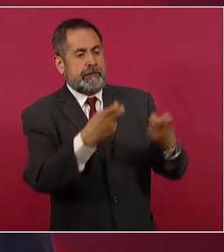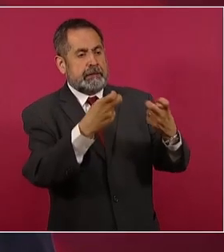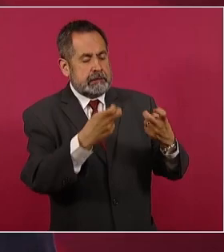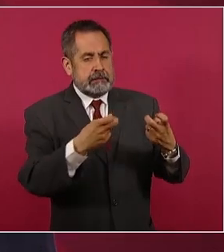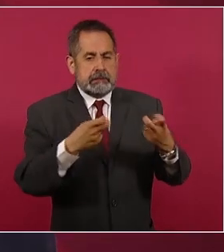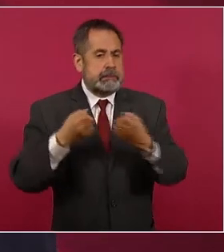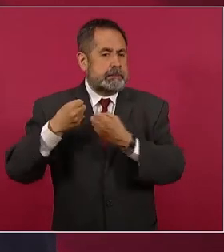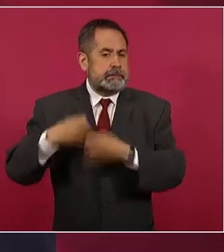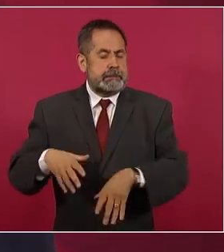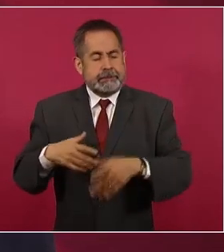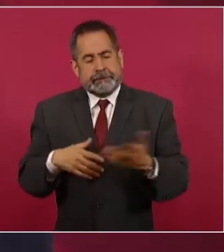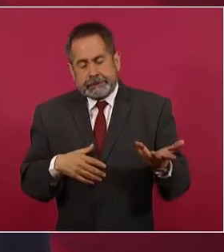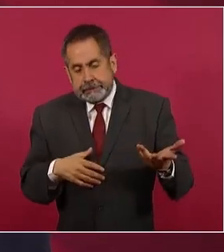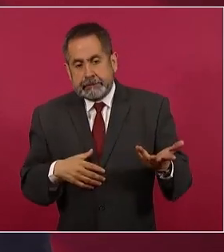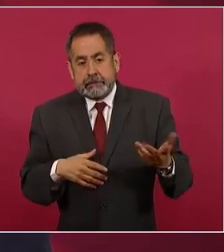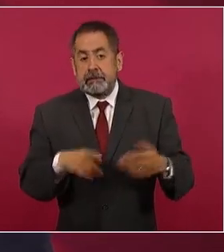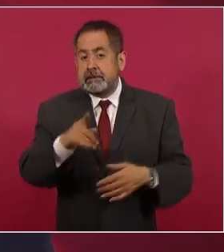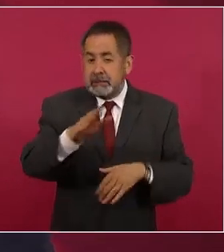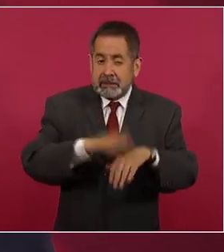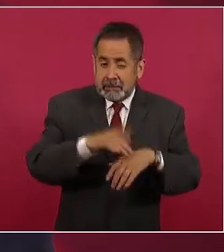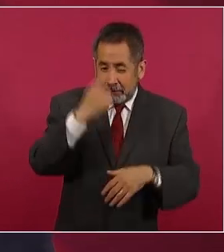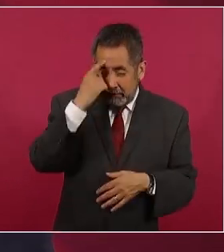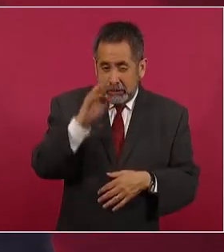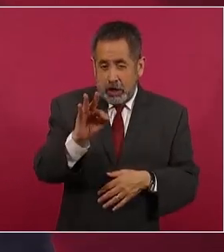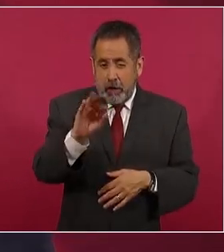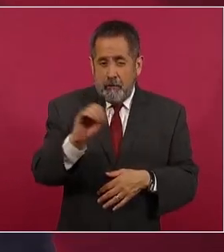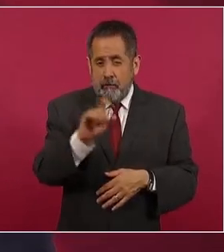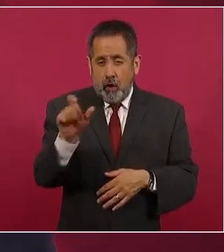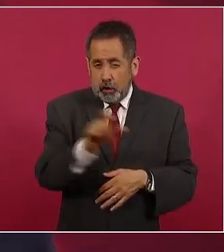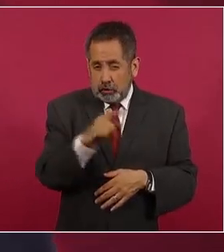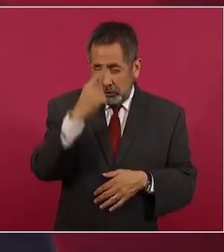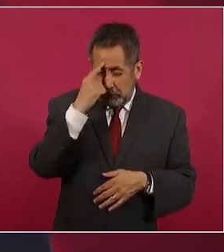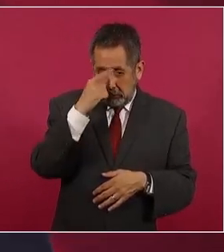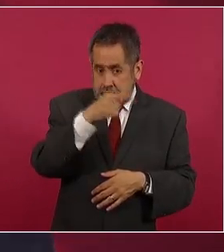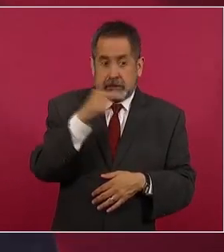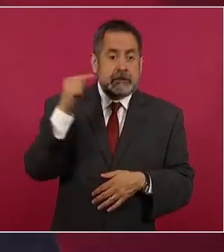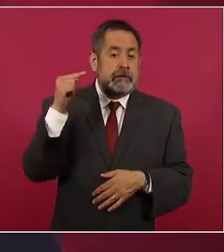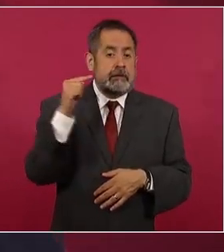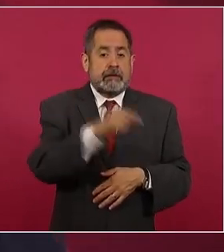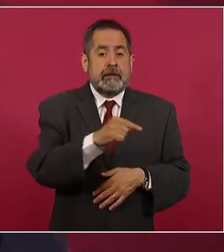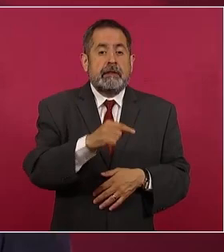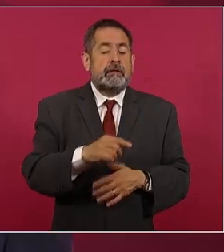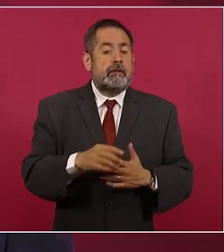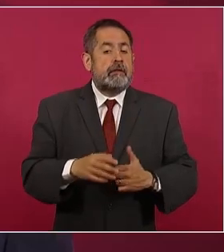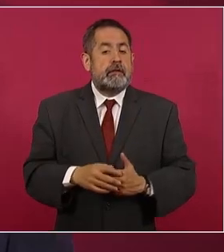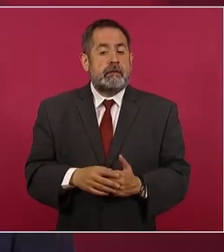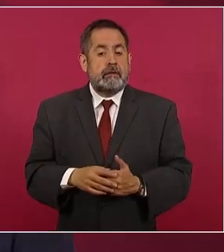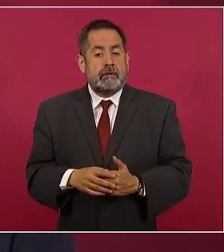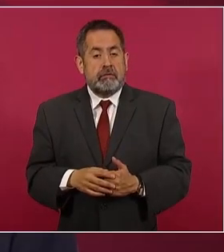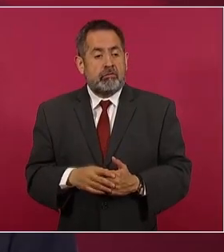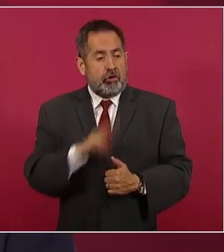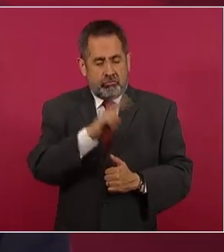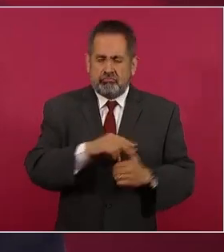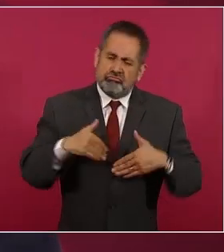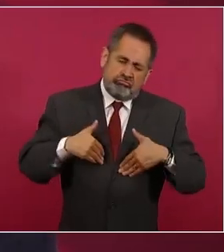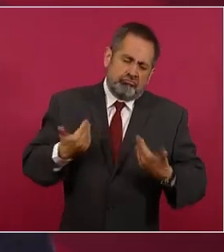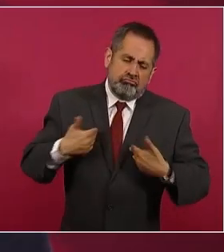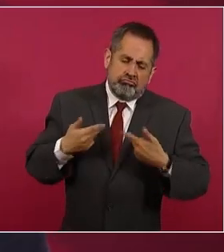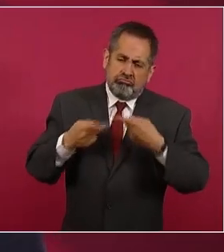Es más, Fox llegó a confesarlo,